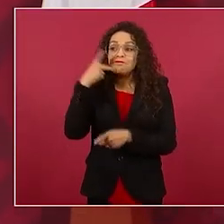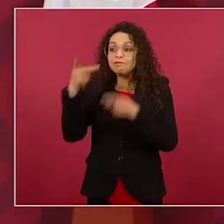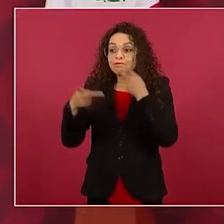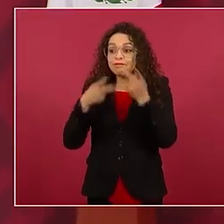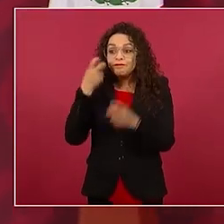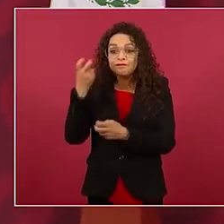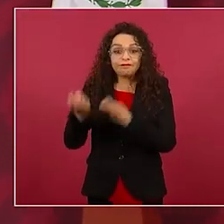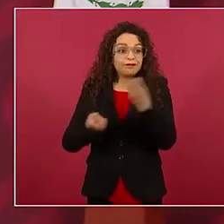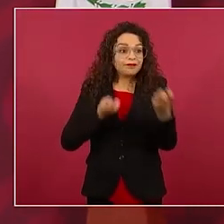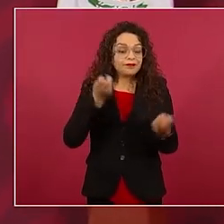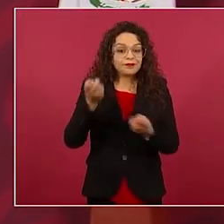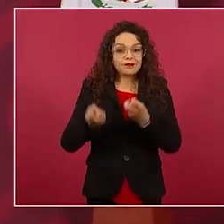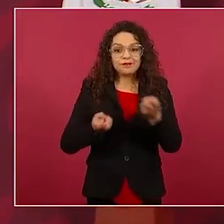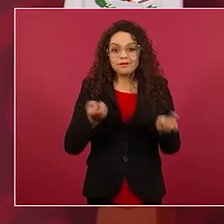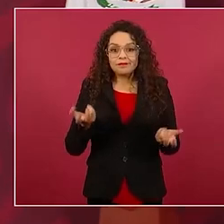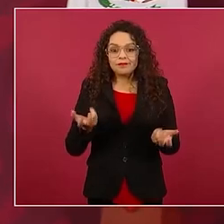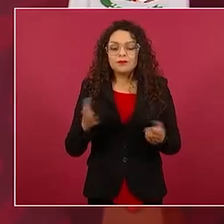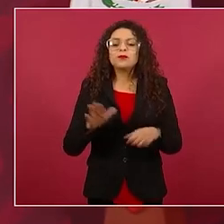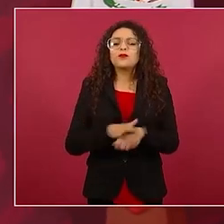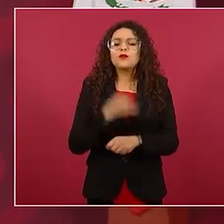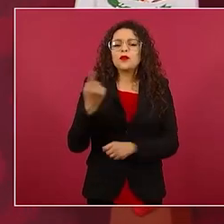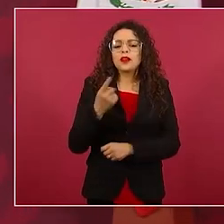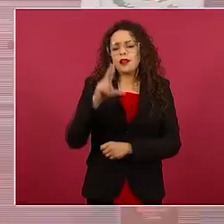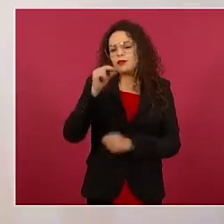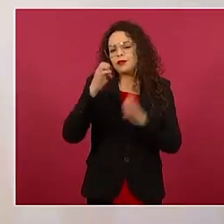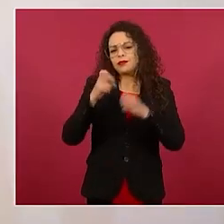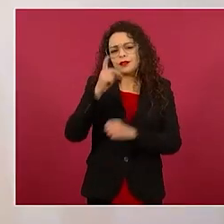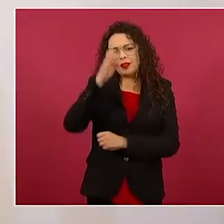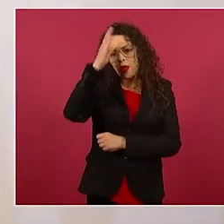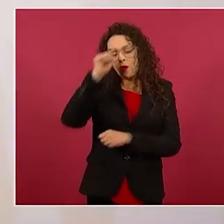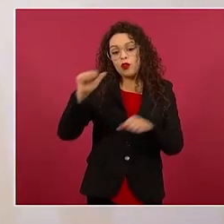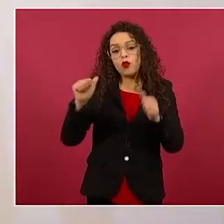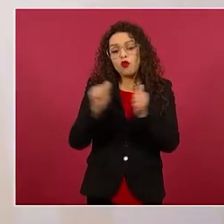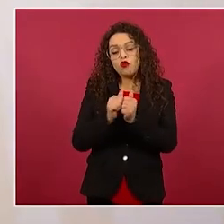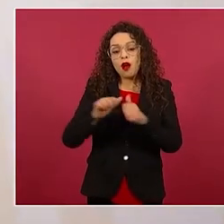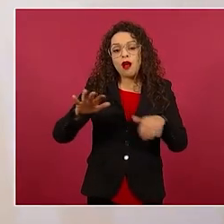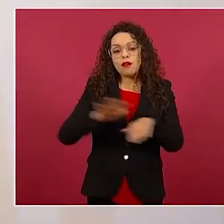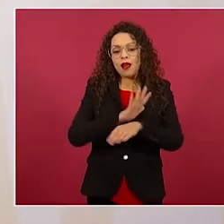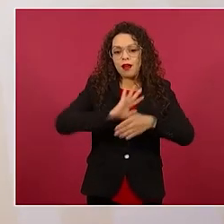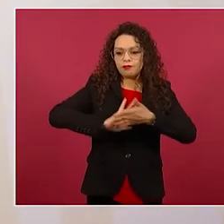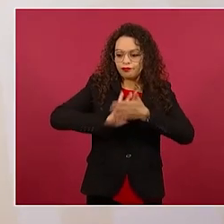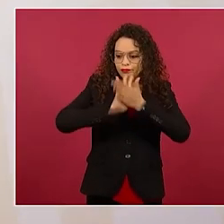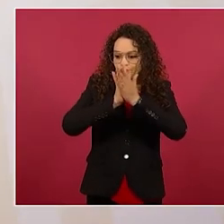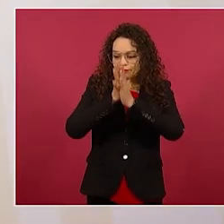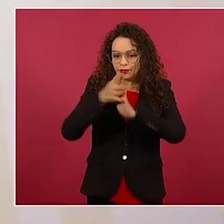están inconformes con la transformación del país.